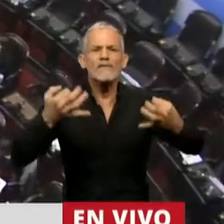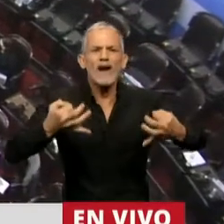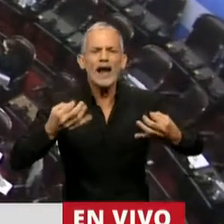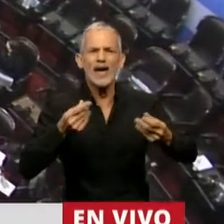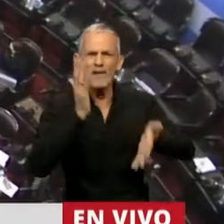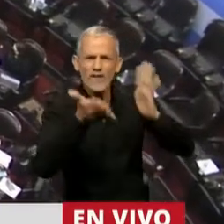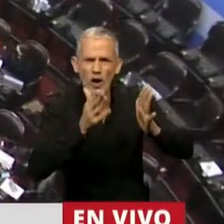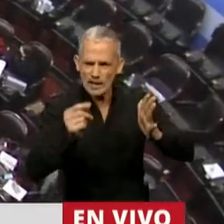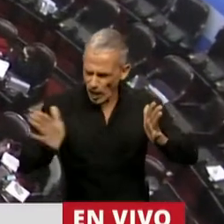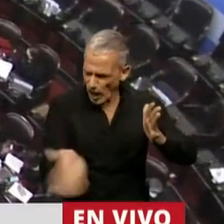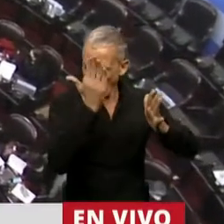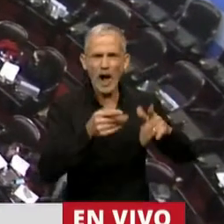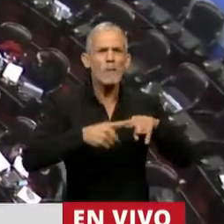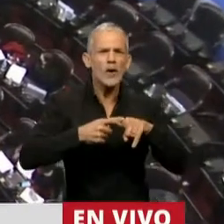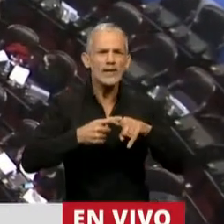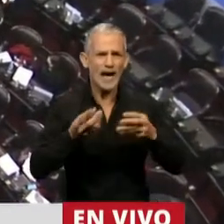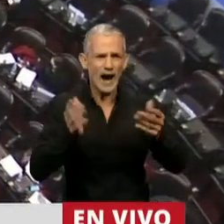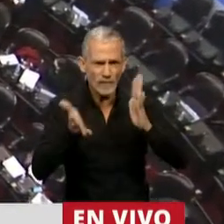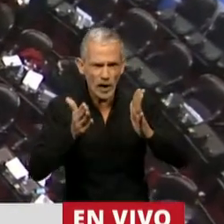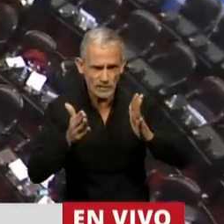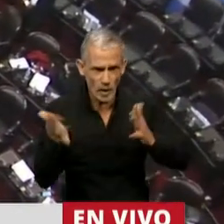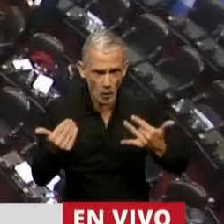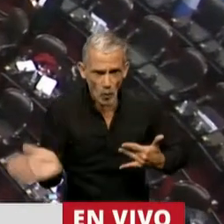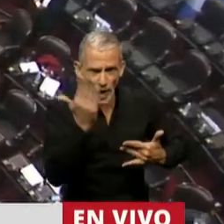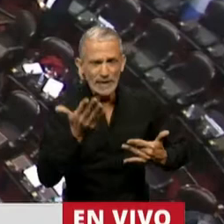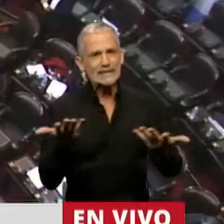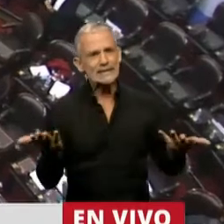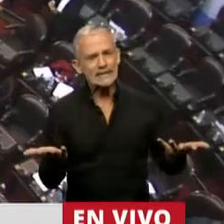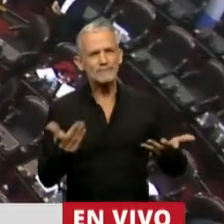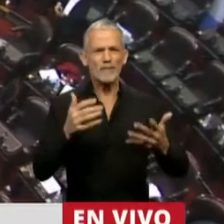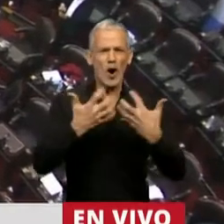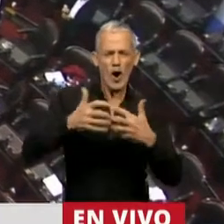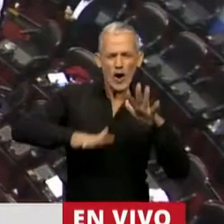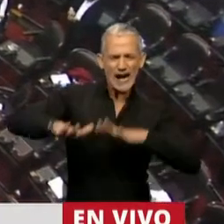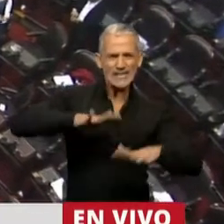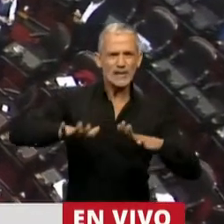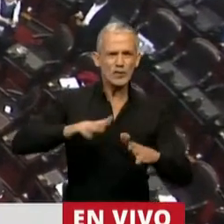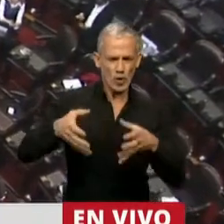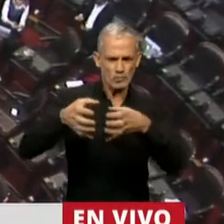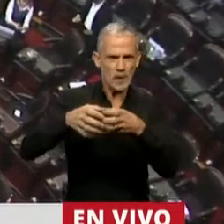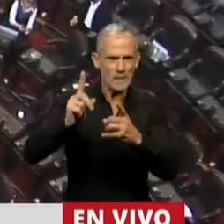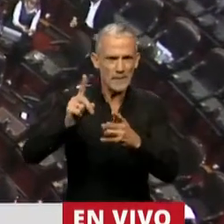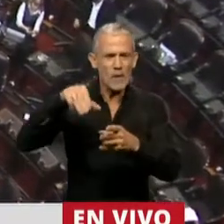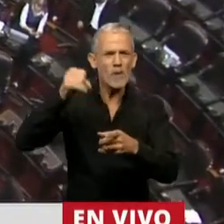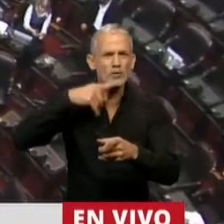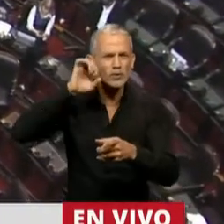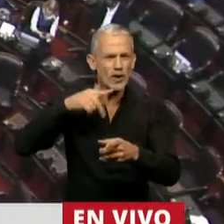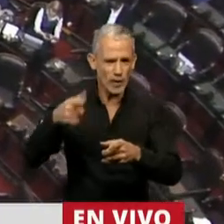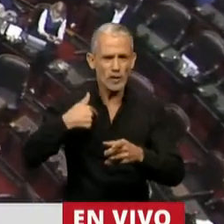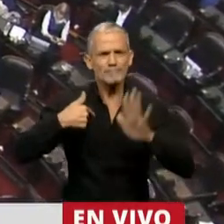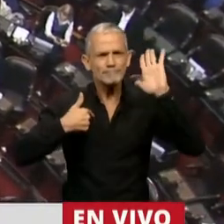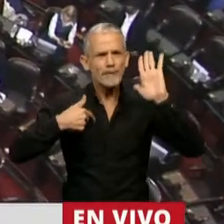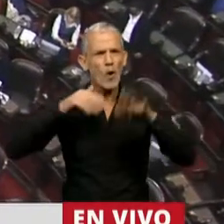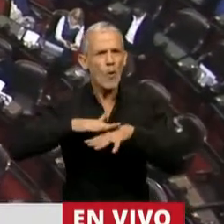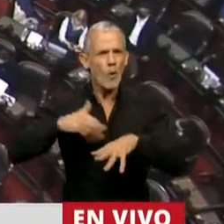la violencia para ser política. La organización que se autoatribuyó el atentado,